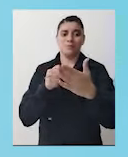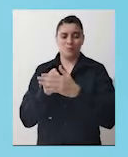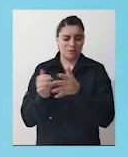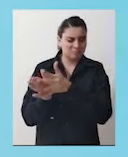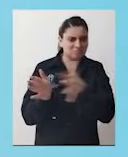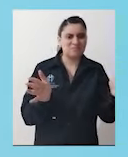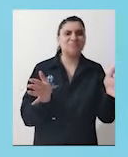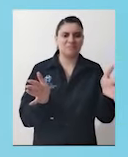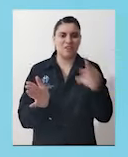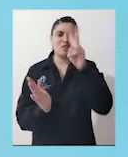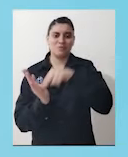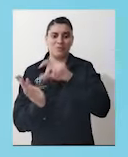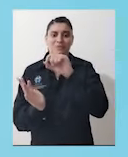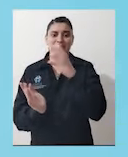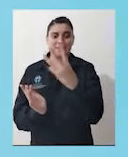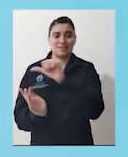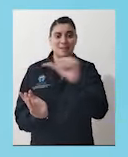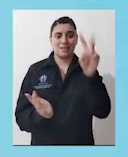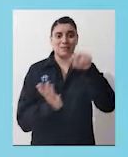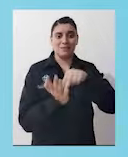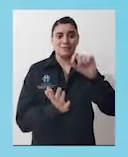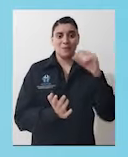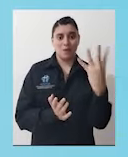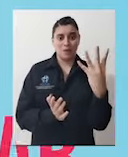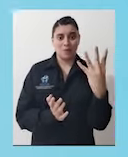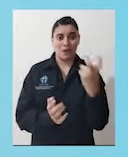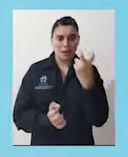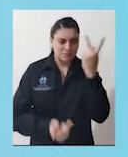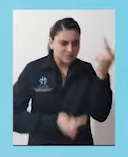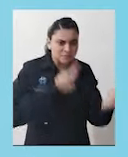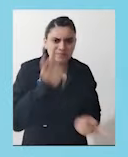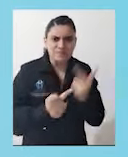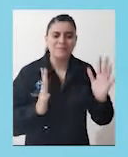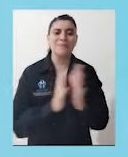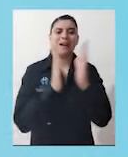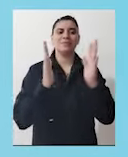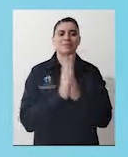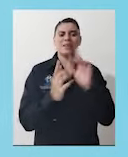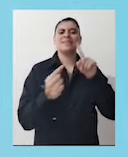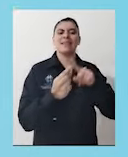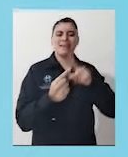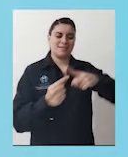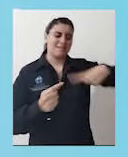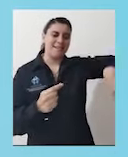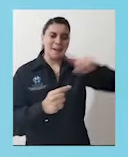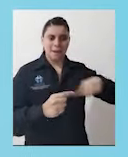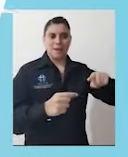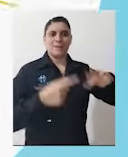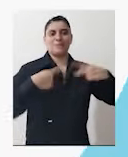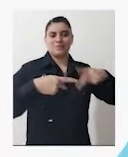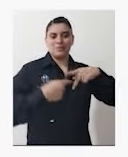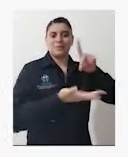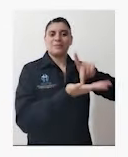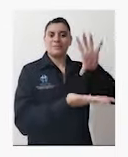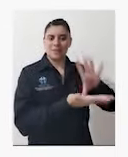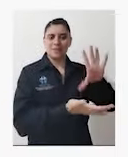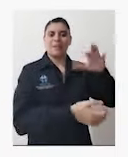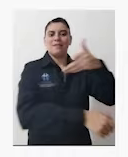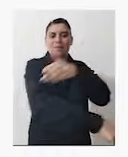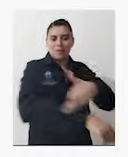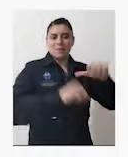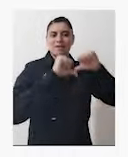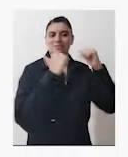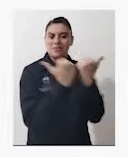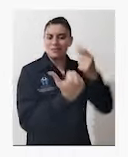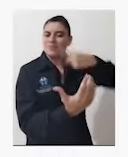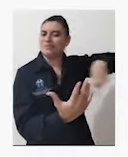2023-2024. En esta consulta pueden participar personas con discapacidad y sus familiares. Además, representantes de